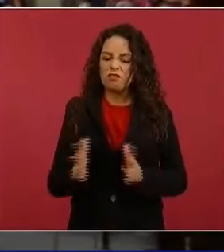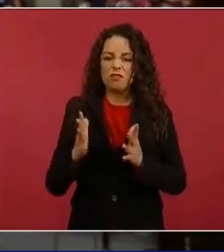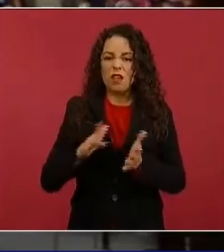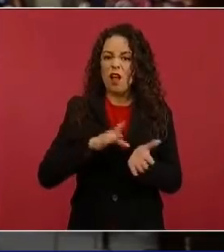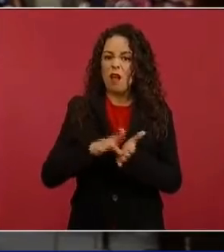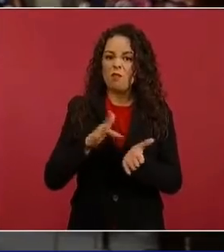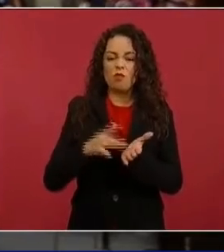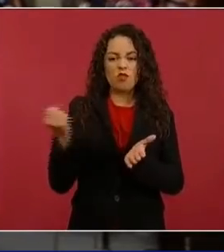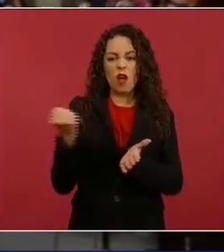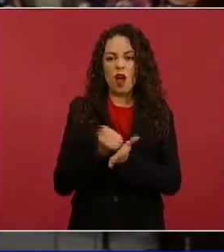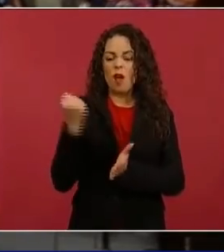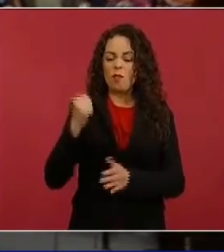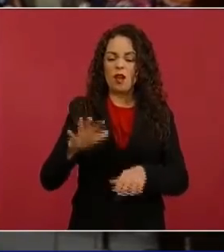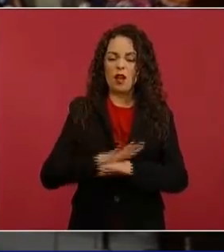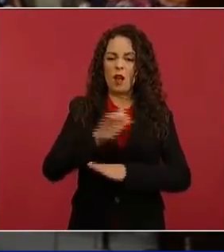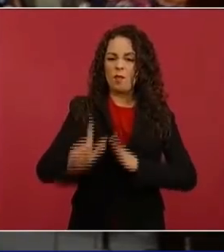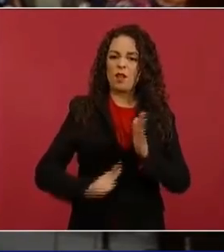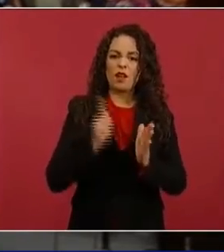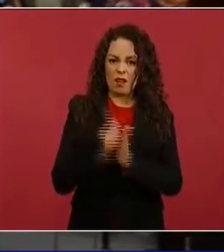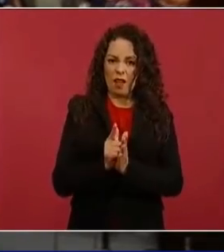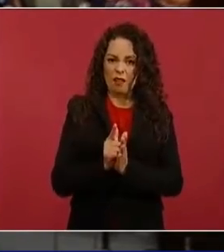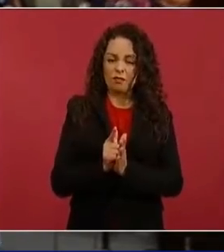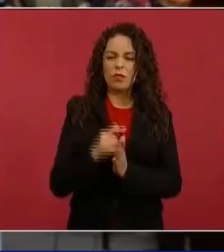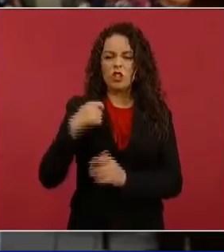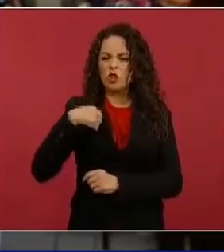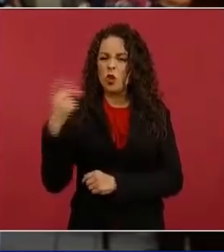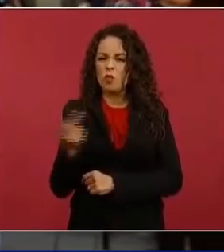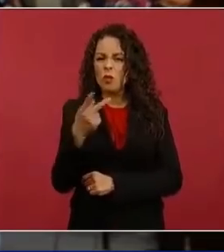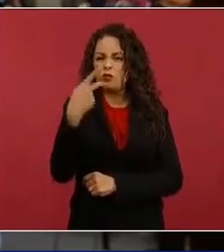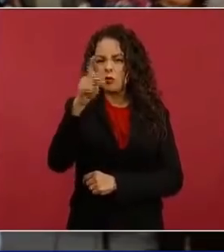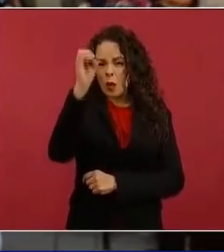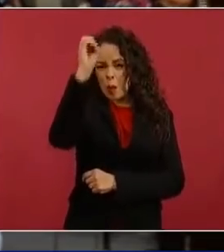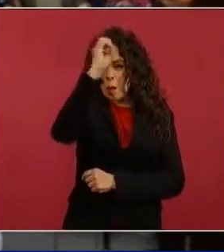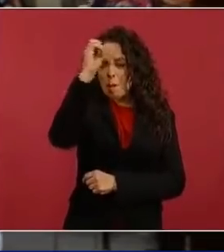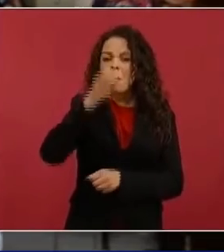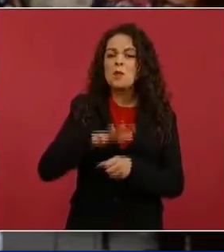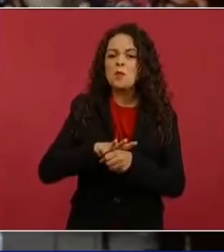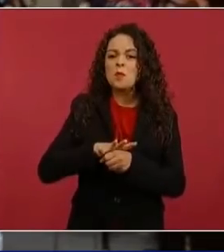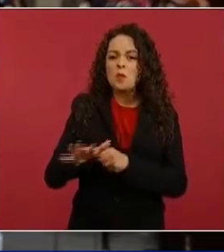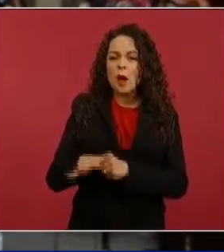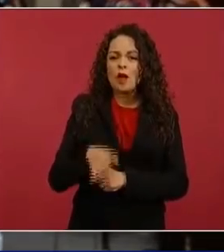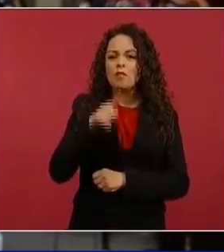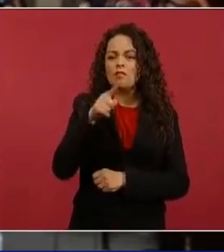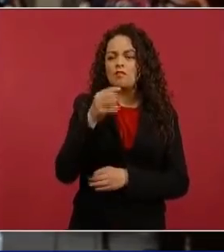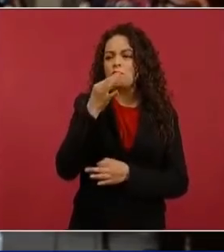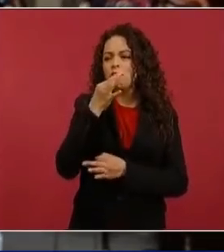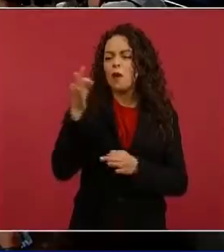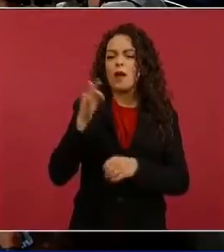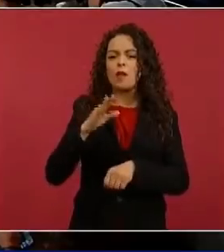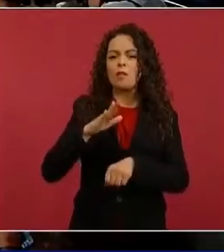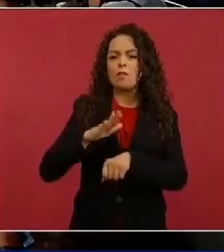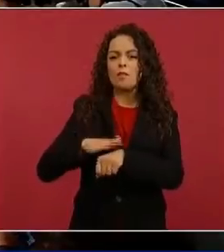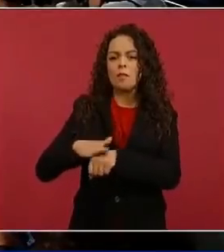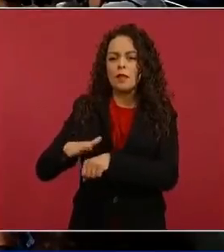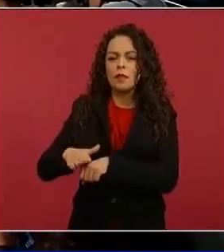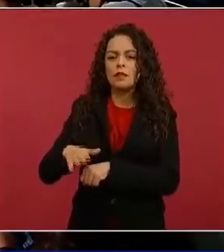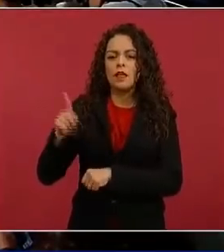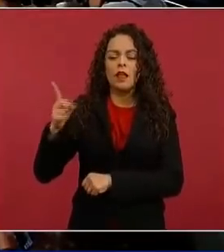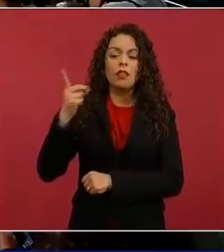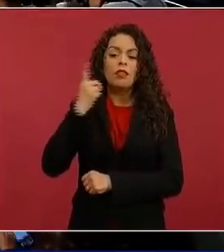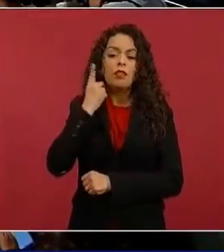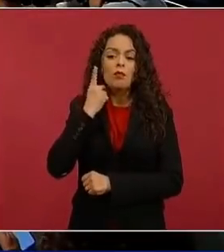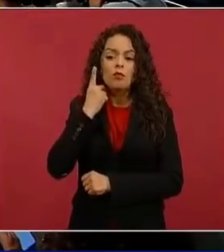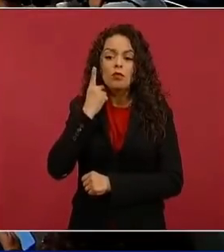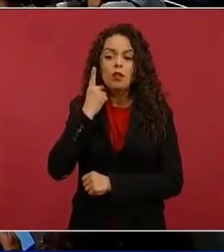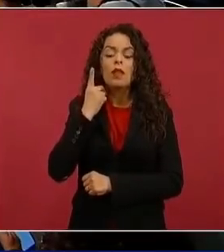caso, presidente, ¿cuál es su postura y qué mensaje le daría a los diputados de la oposición que ven con buenos